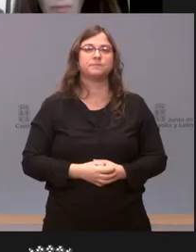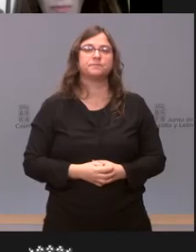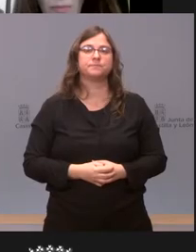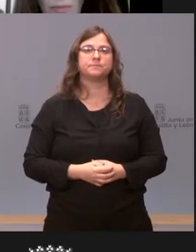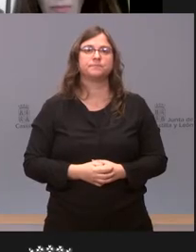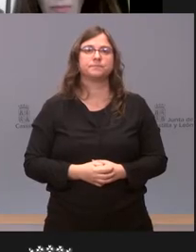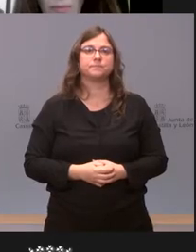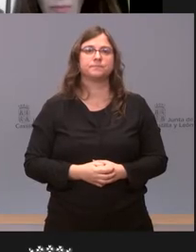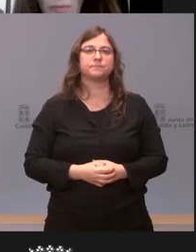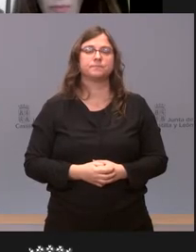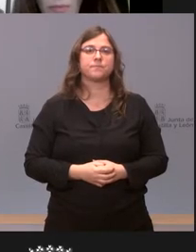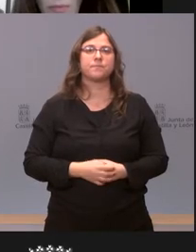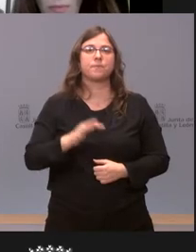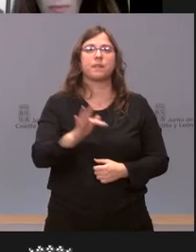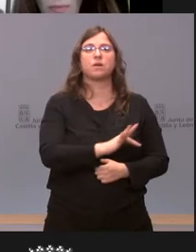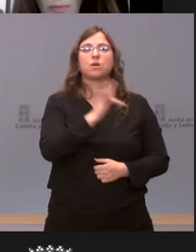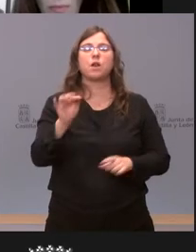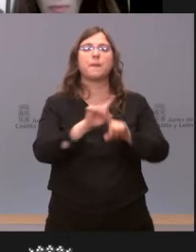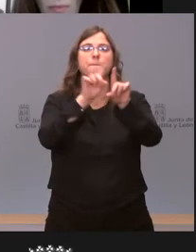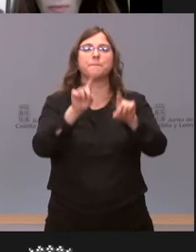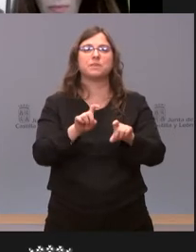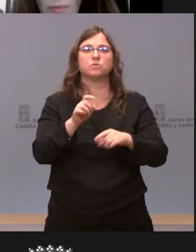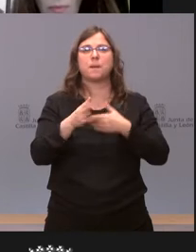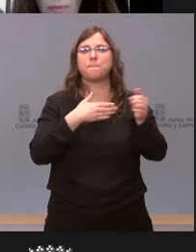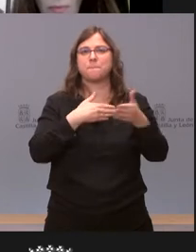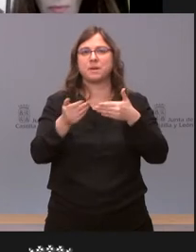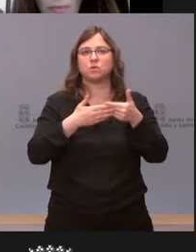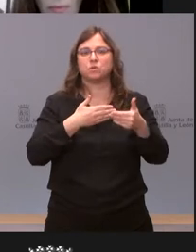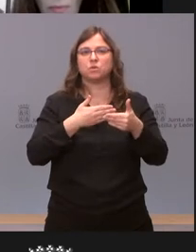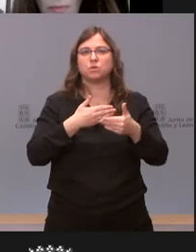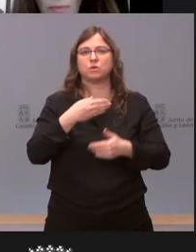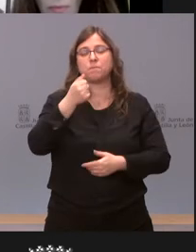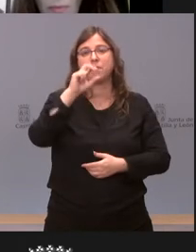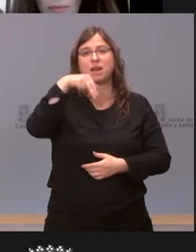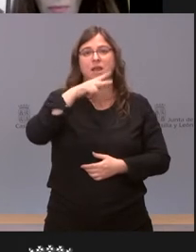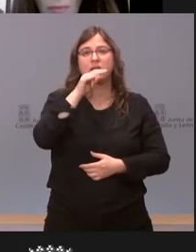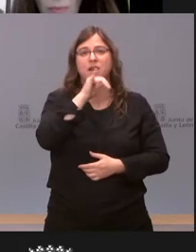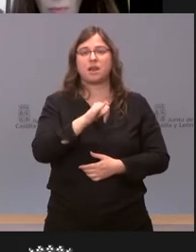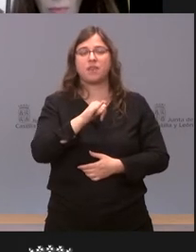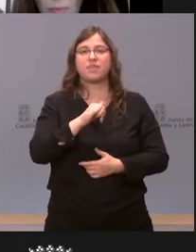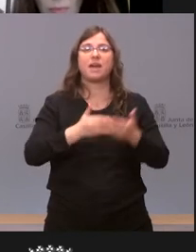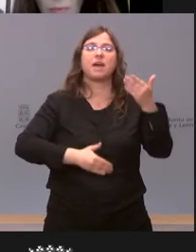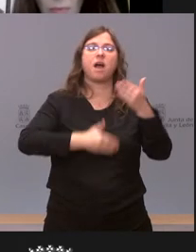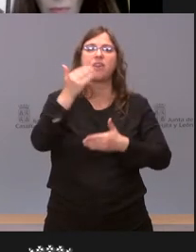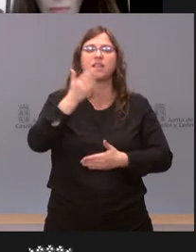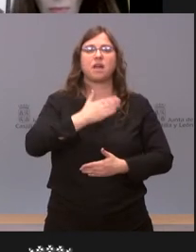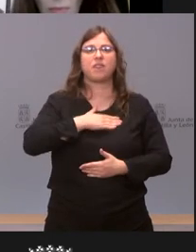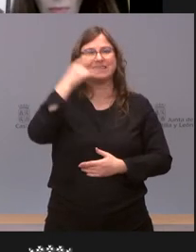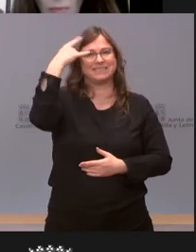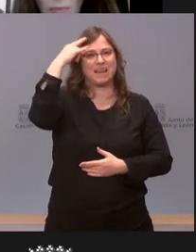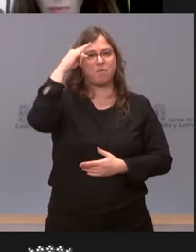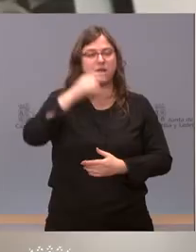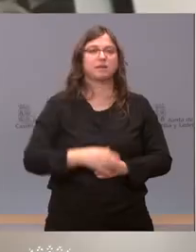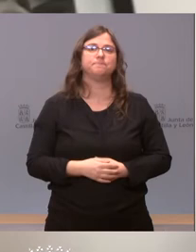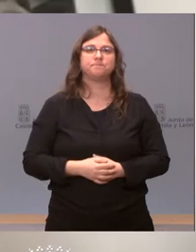pues la pregunta que llega a continuación la realiza Belén Hernández de la Gaceta de Salamanca Belén cuando